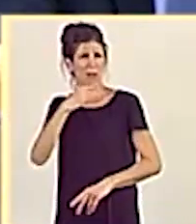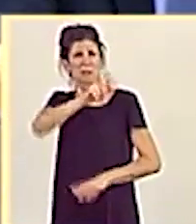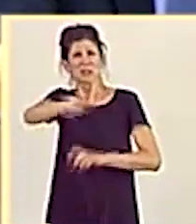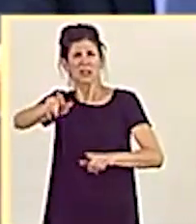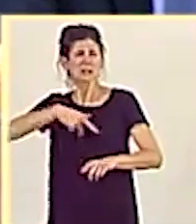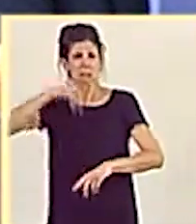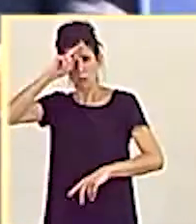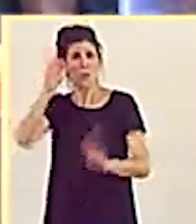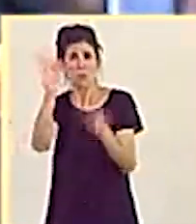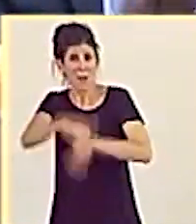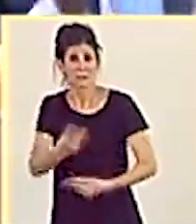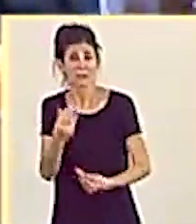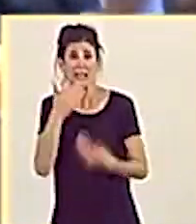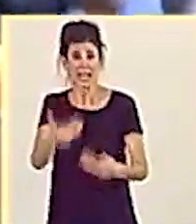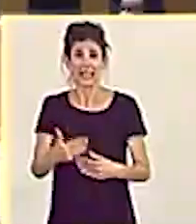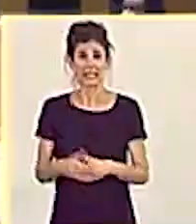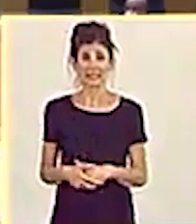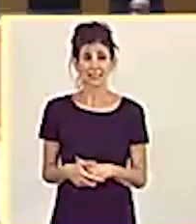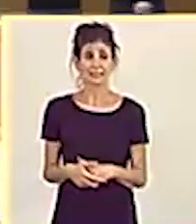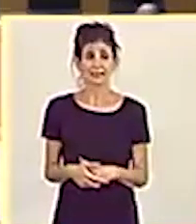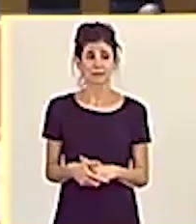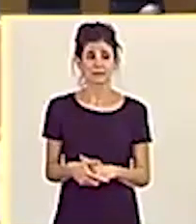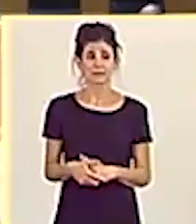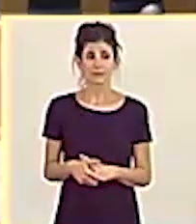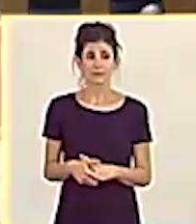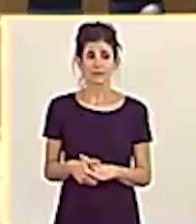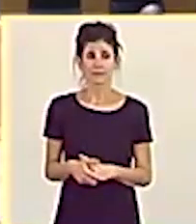personas. Muchísimas gracias. Gracias, señor presidente.